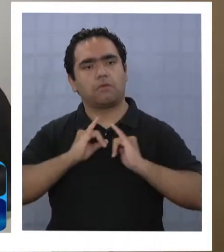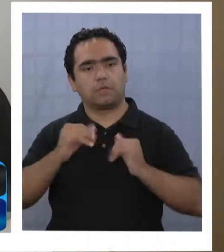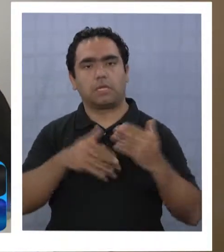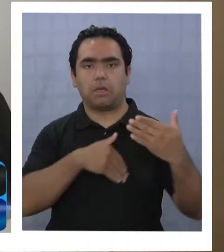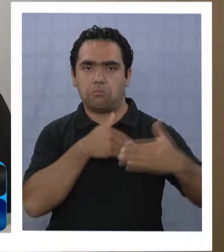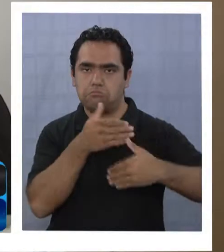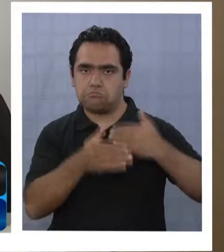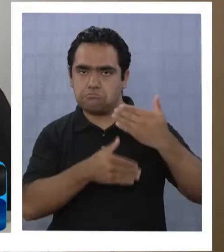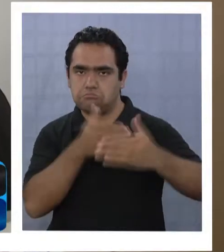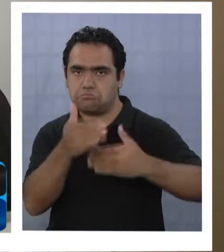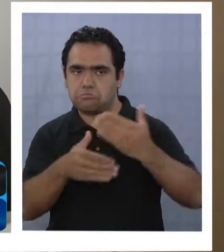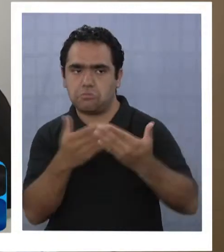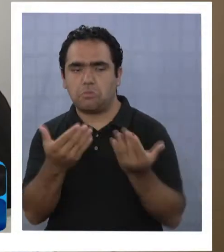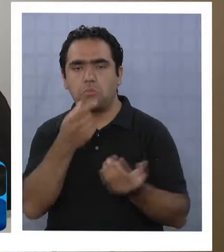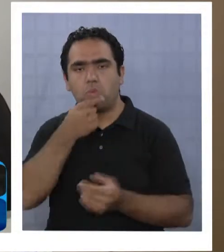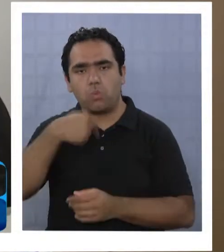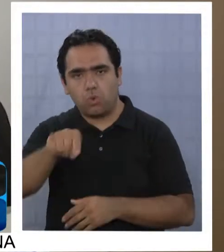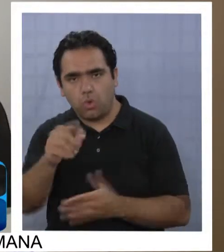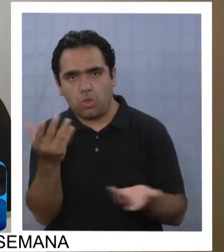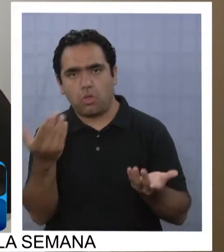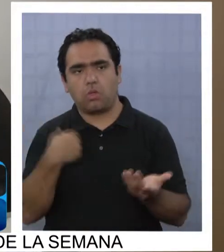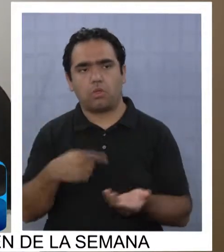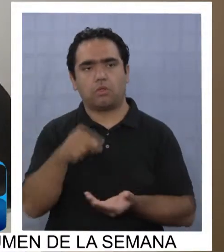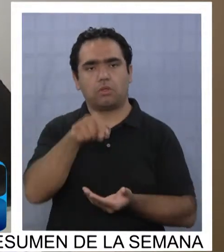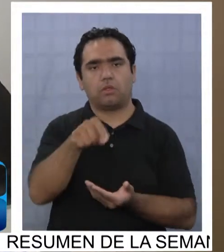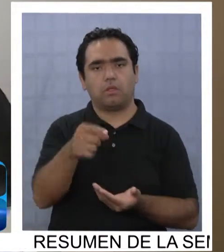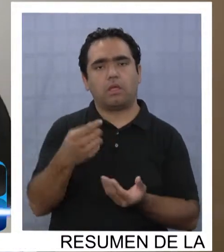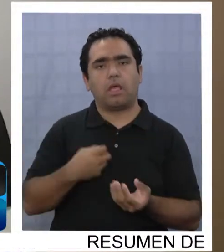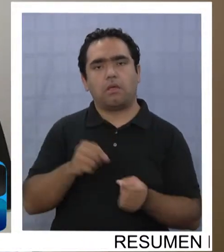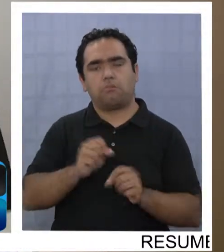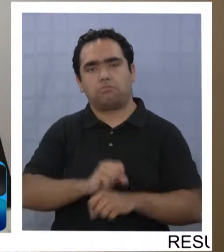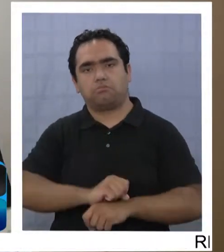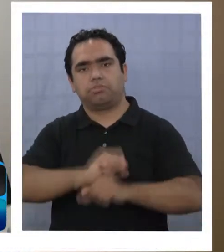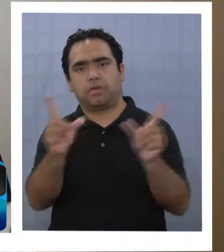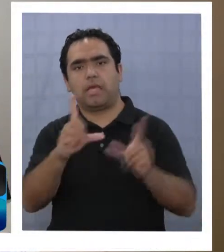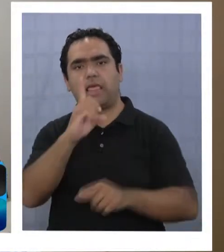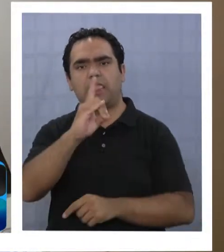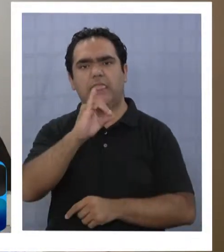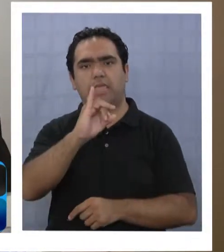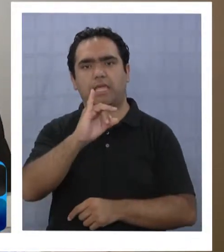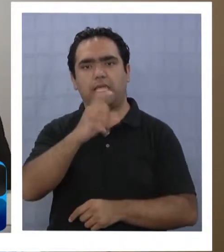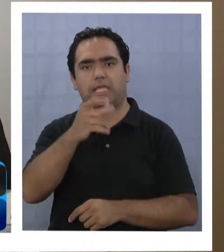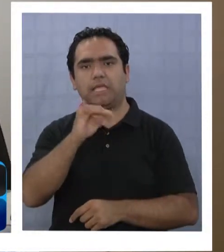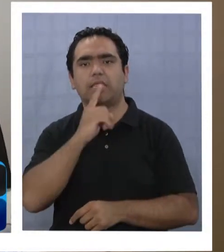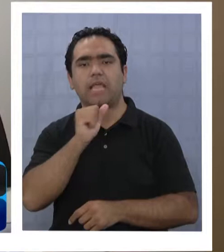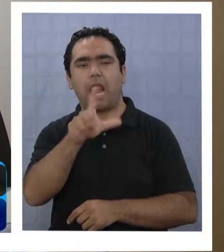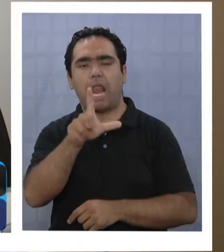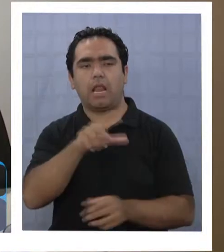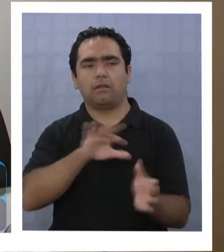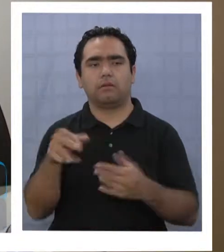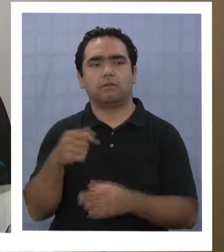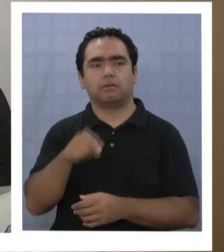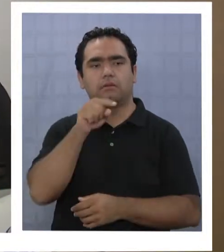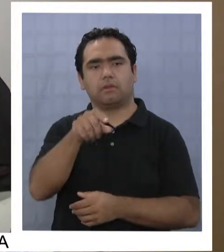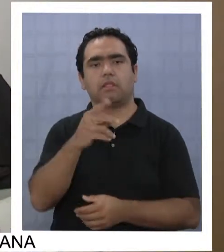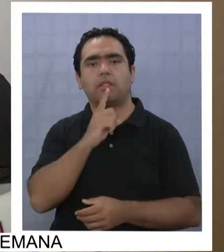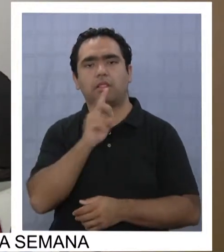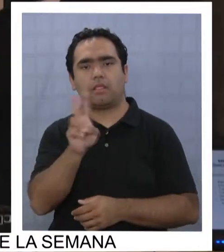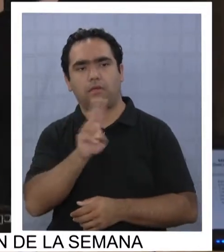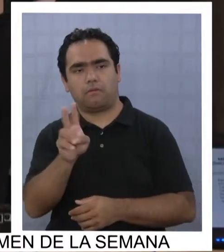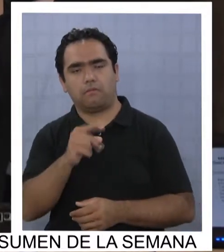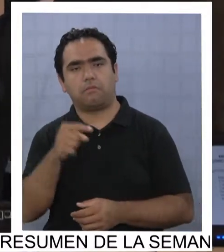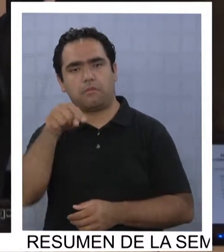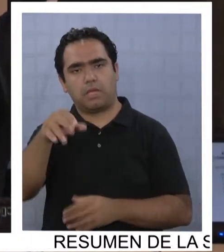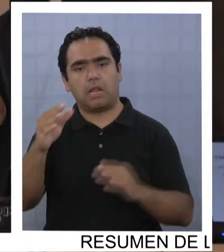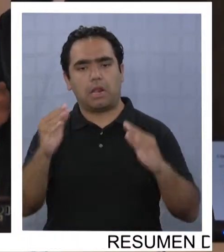estemos avanzando y que estemos a paso de que se haga este apagón digital y podamos entrar, digamos, todos tener la oportunidad de tener televisión digital en